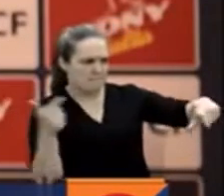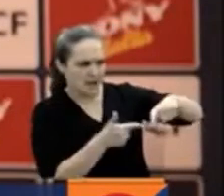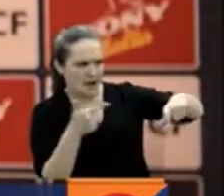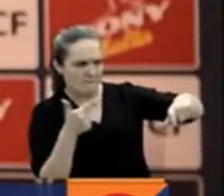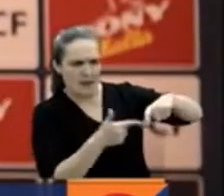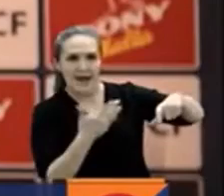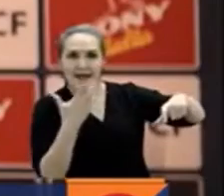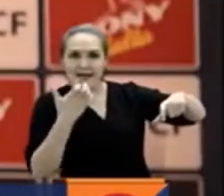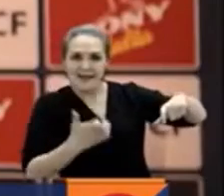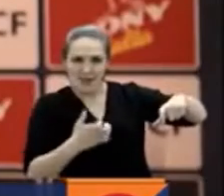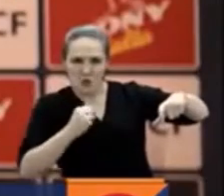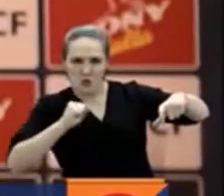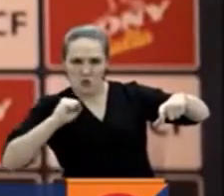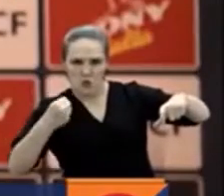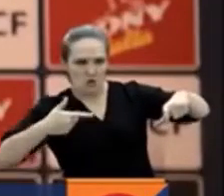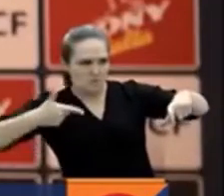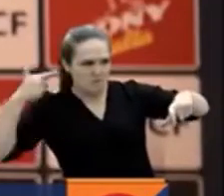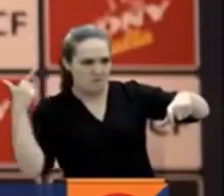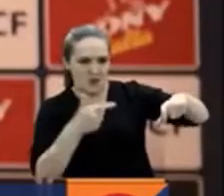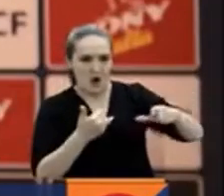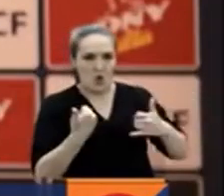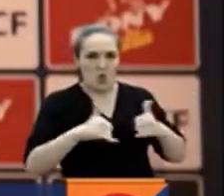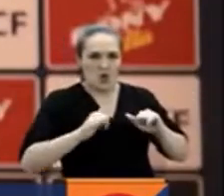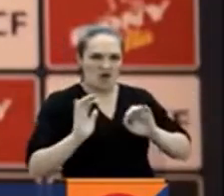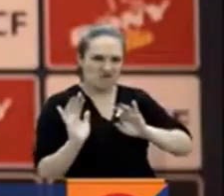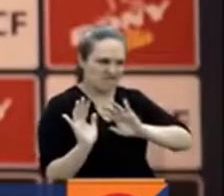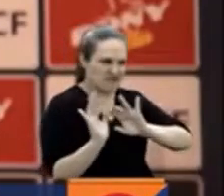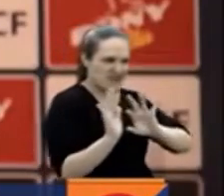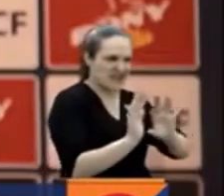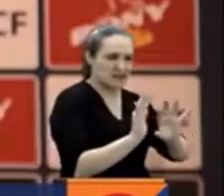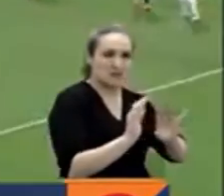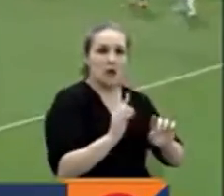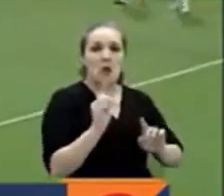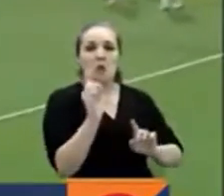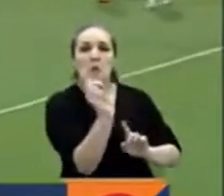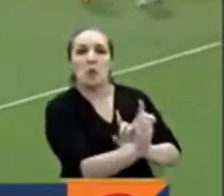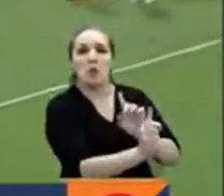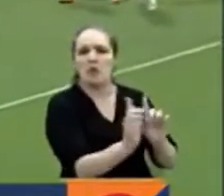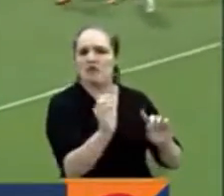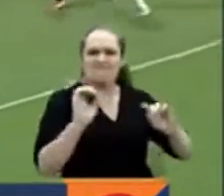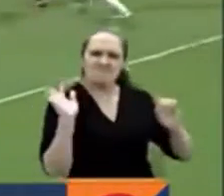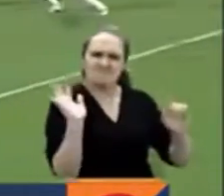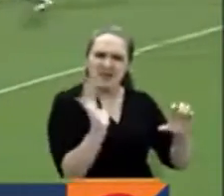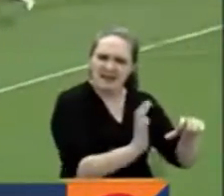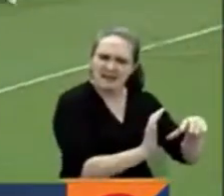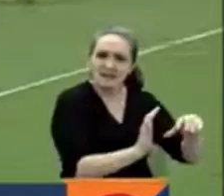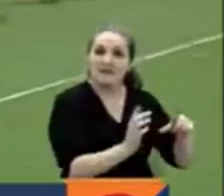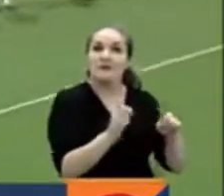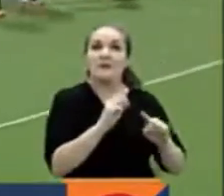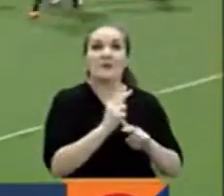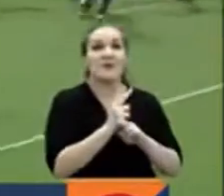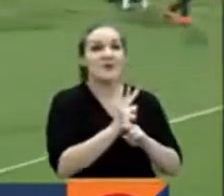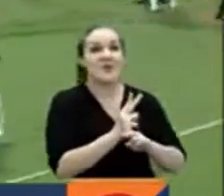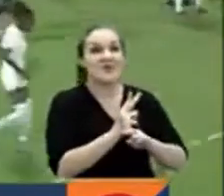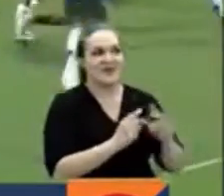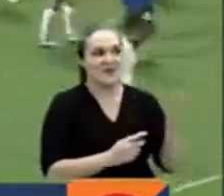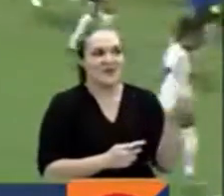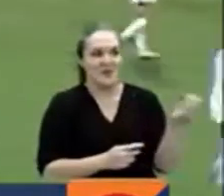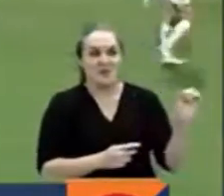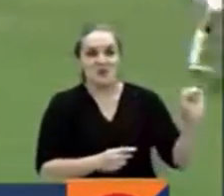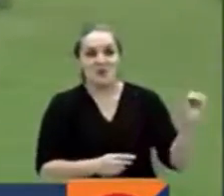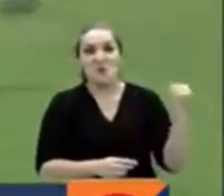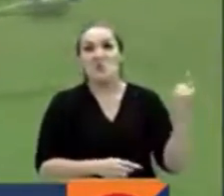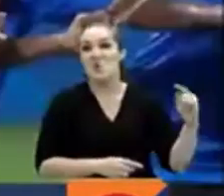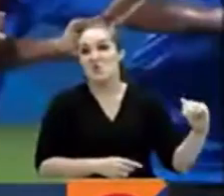rival con muchas de nuestras jugadoras, con mucho volumen en ataque. Y también mucho cuidado, porque saben que este es un equipo de